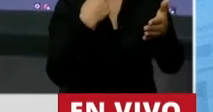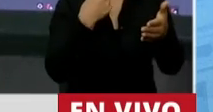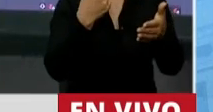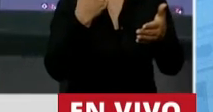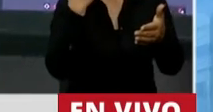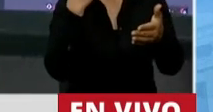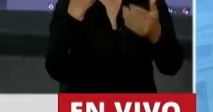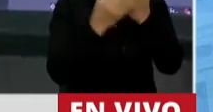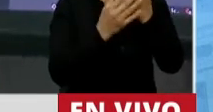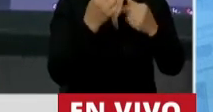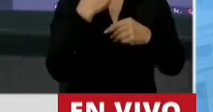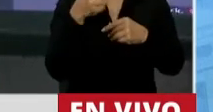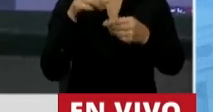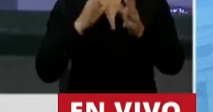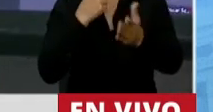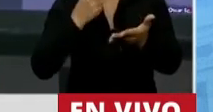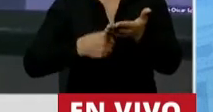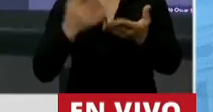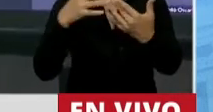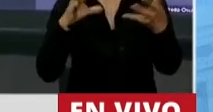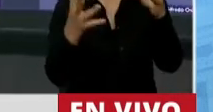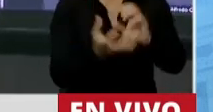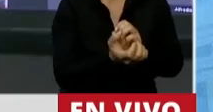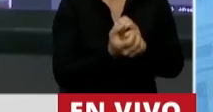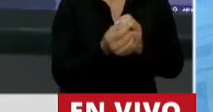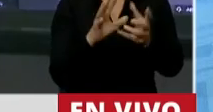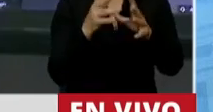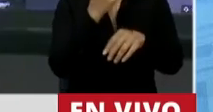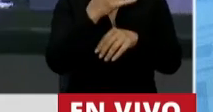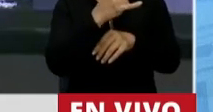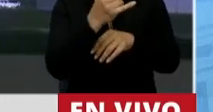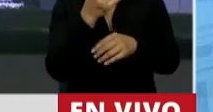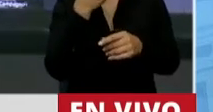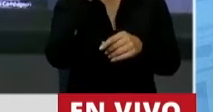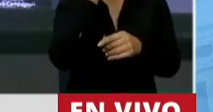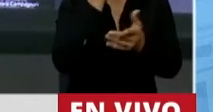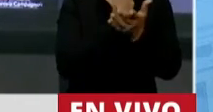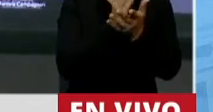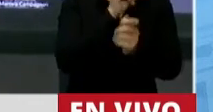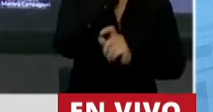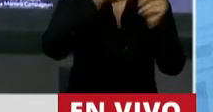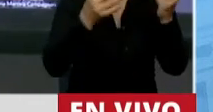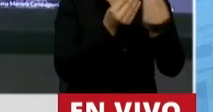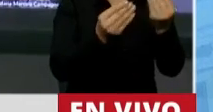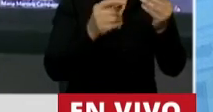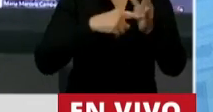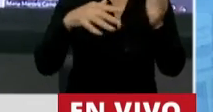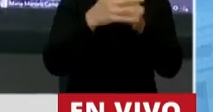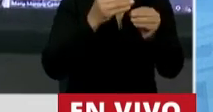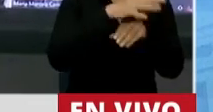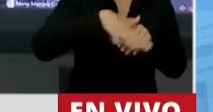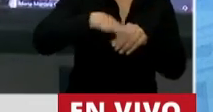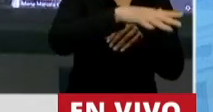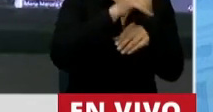determinación puede afectar en forma negativa los intereses y derechos de los habitantes de varias ciudades de la